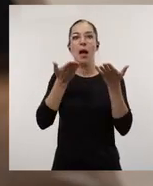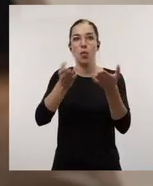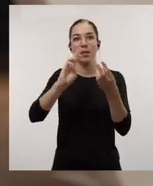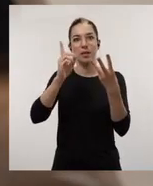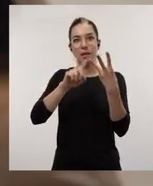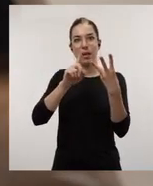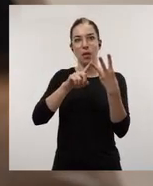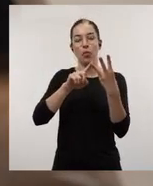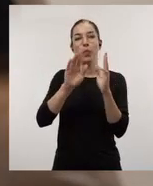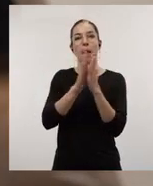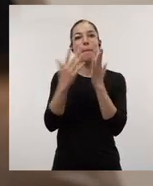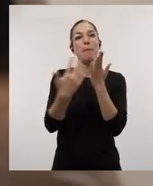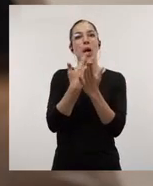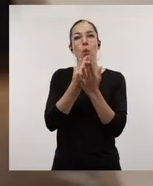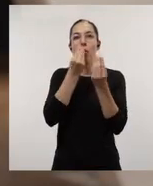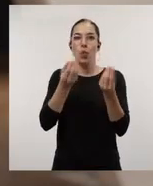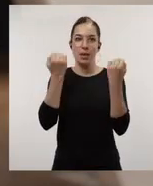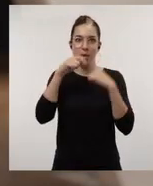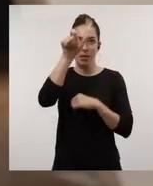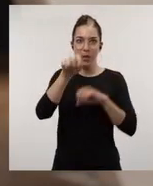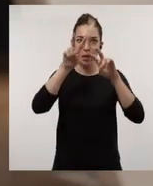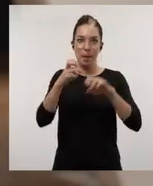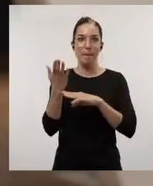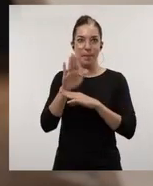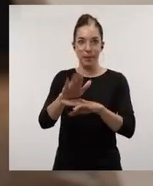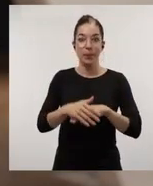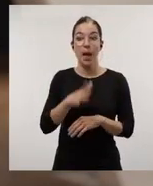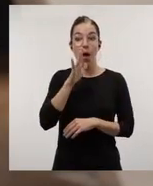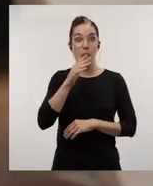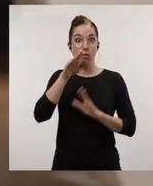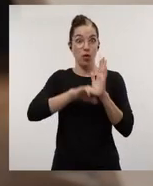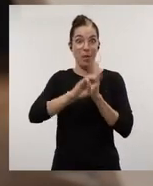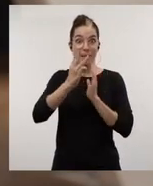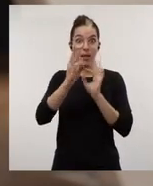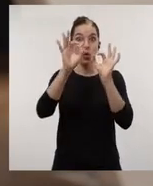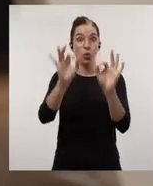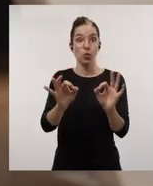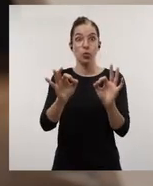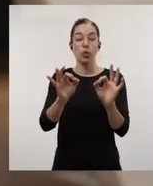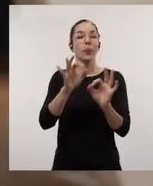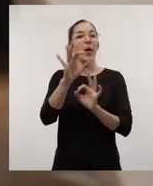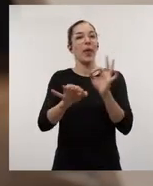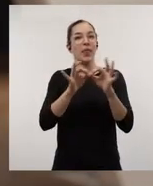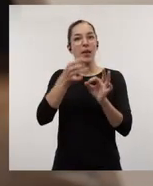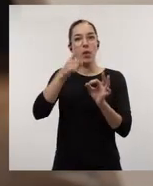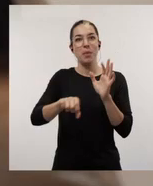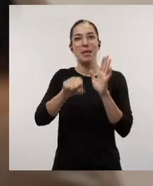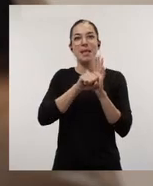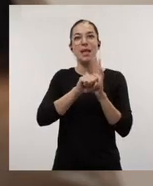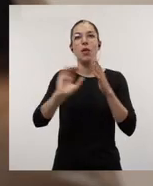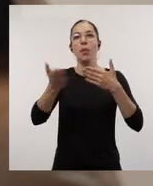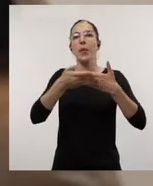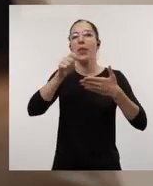a presentar el Manual de Buenas Prácticas del Investigador. Además, este tercer programa y también el ciclo del Mes del Sello lo vamos a cerrar con una